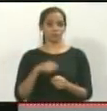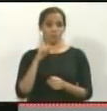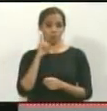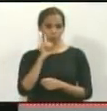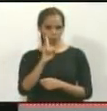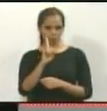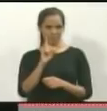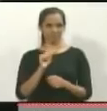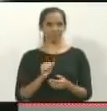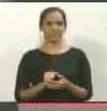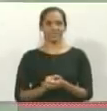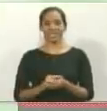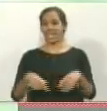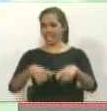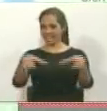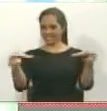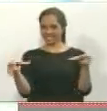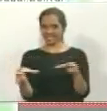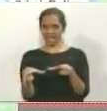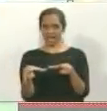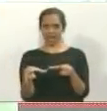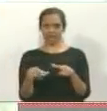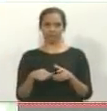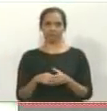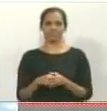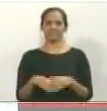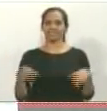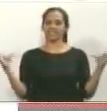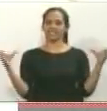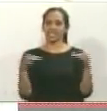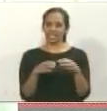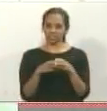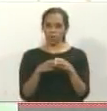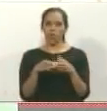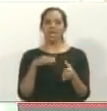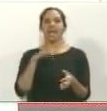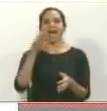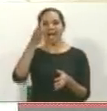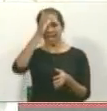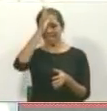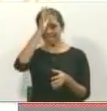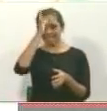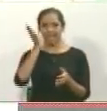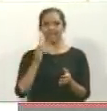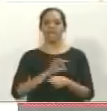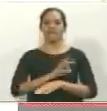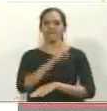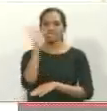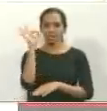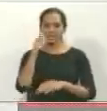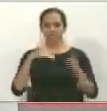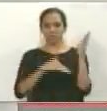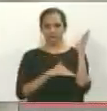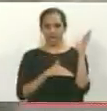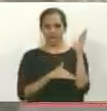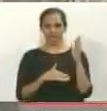1. El escenario. Sector Lagallera del barrio La Paz de la ciudad de Barquisimeto, Estado Lara.